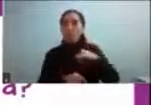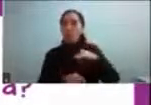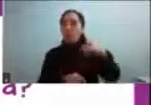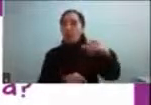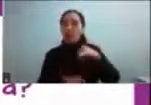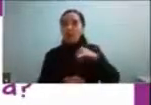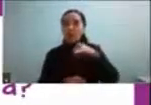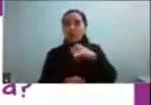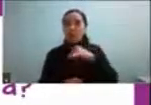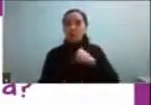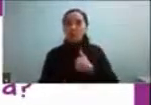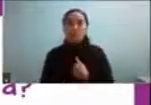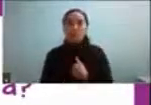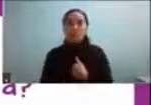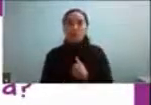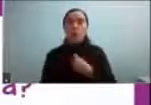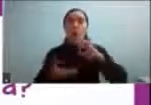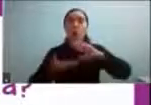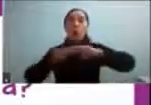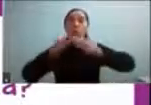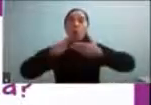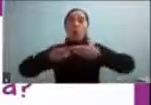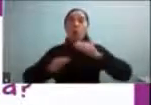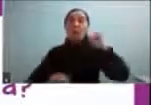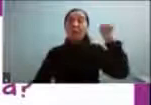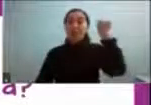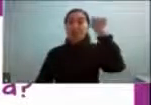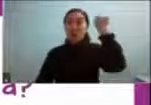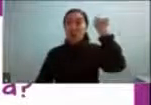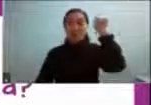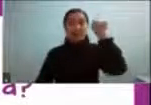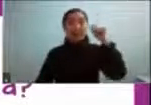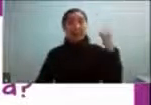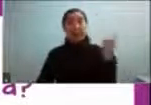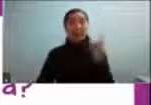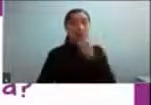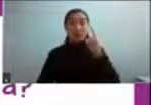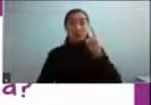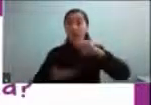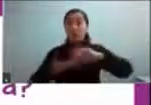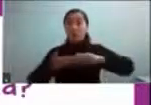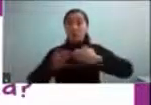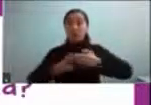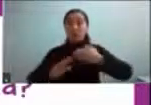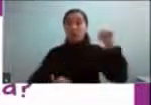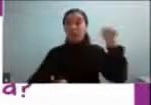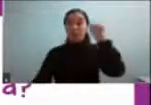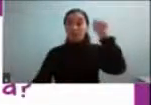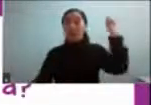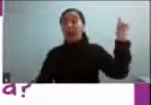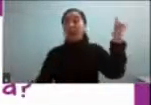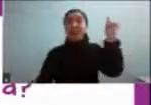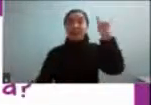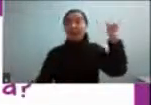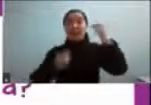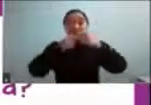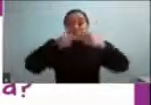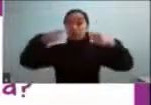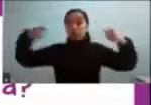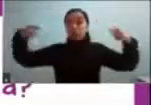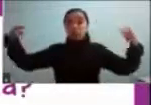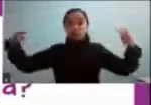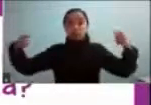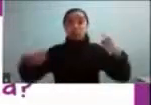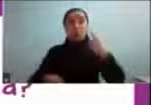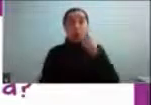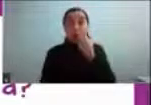conocer a la comunidad autista nacional e internacional que es un gran movimiento y justamente desde ahí ir construyendo